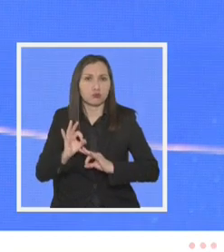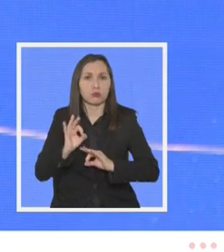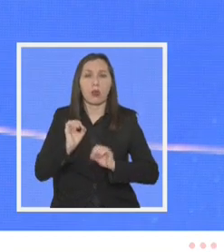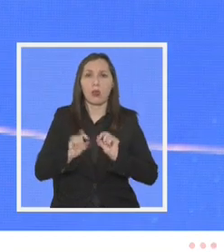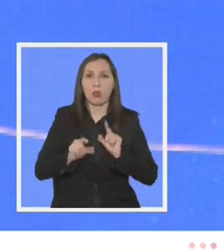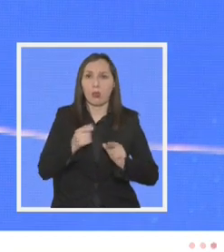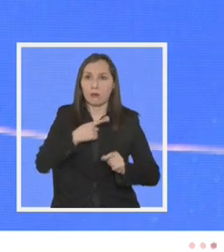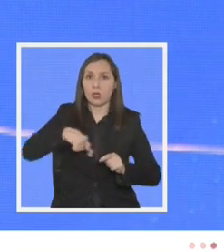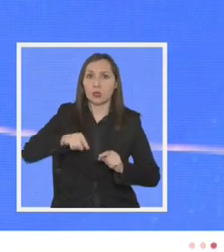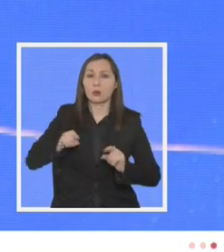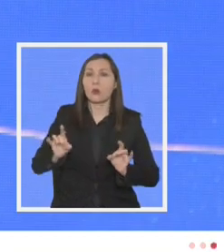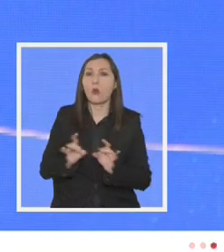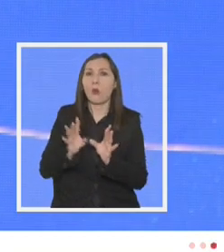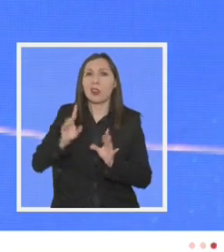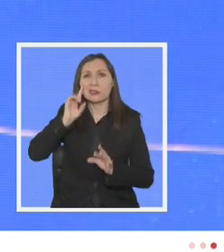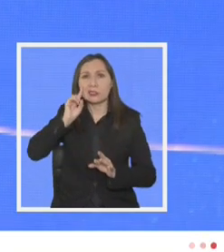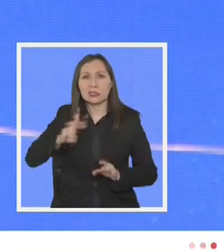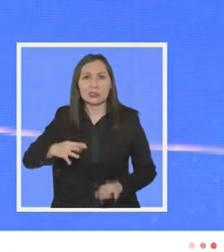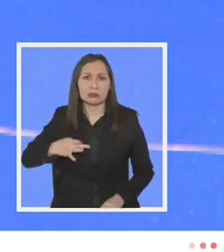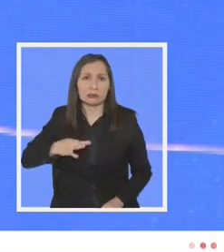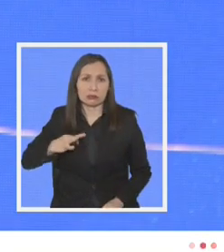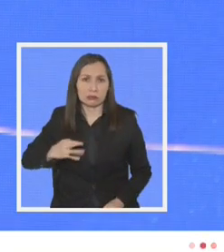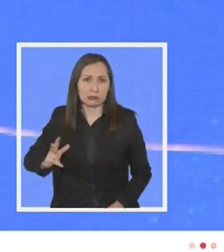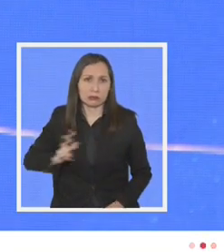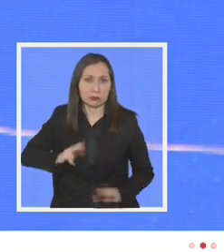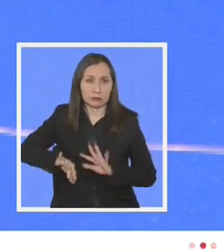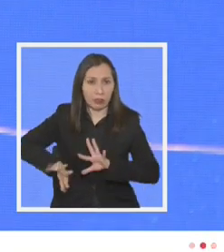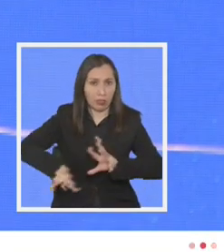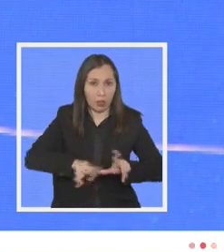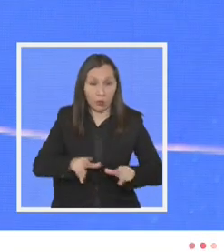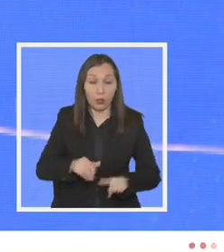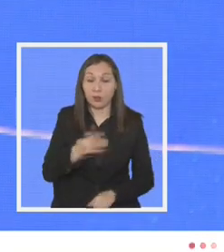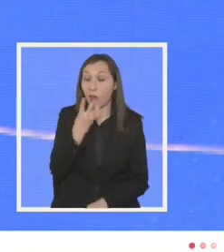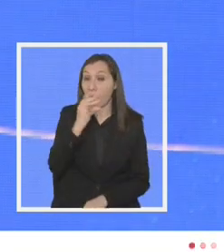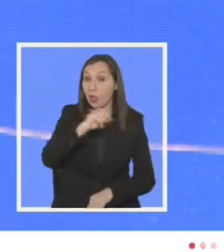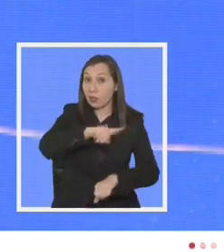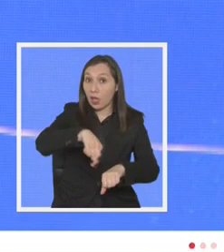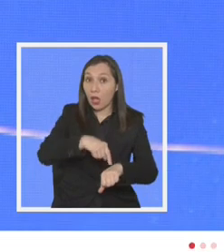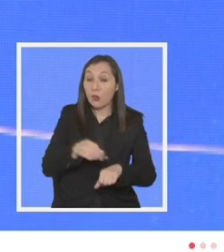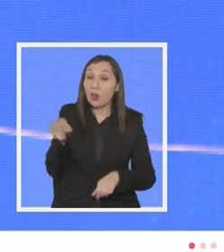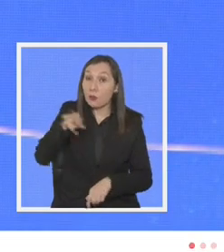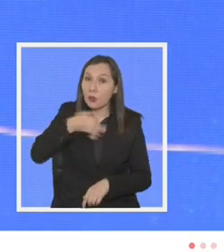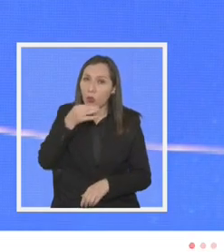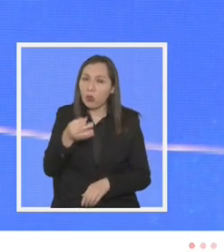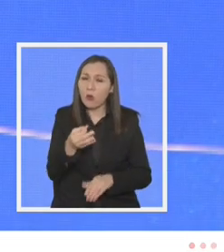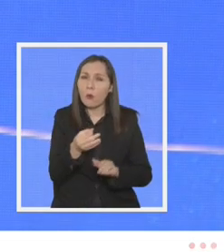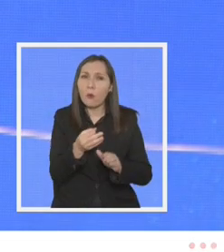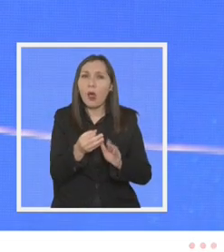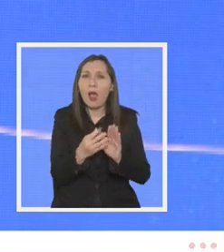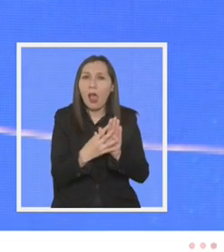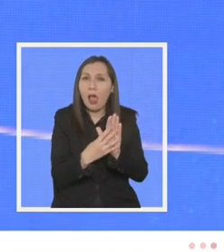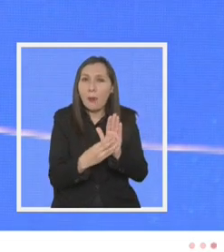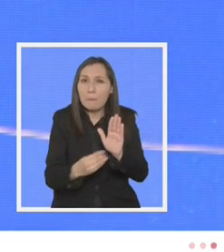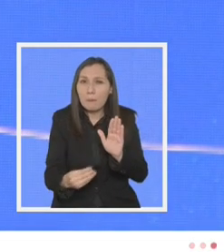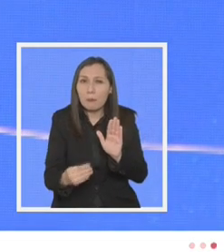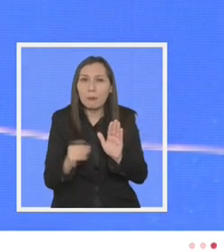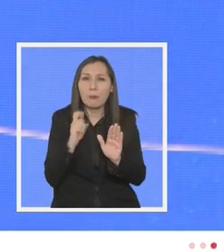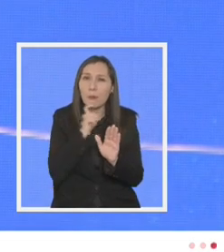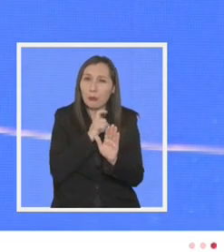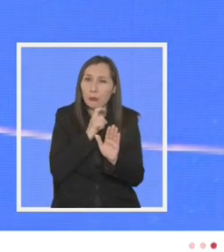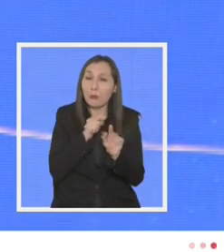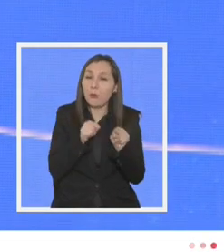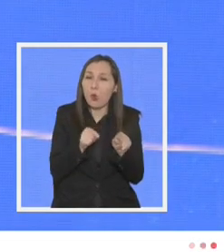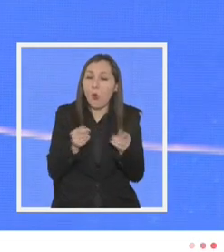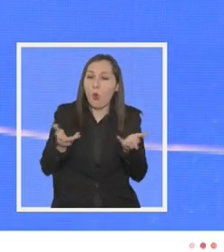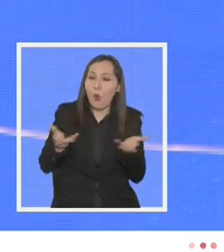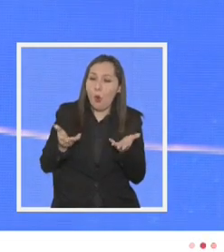defensa ante las incivilidades y la delincuencia las 40 horas e insisto en ellas son un ejemplo de lo que queremos